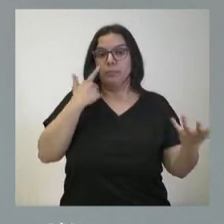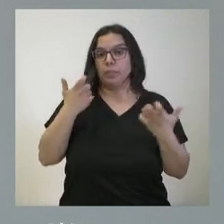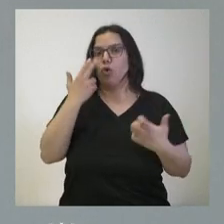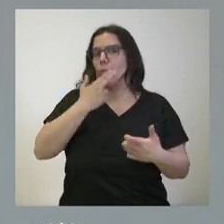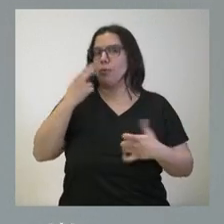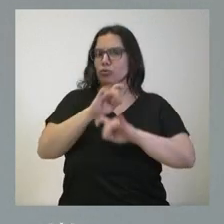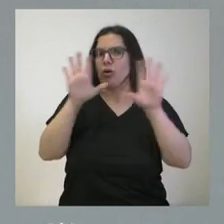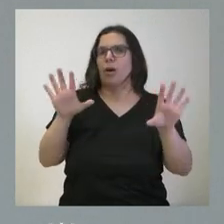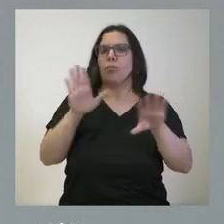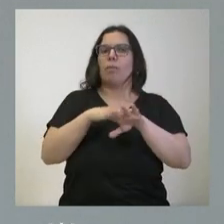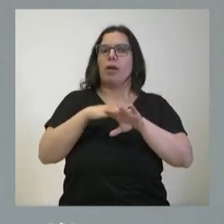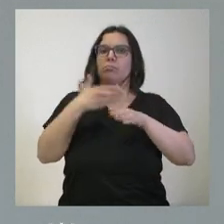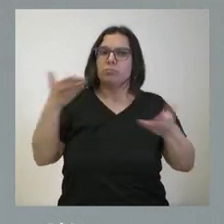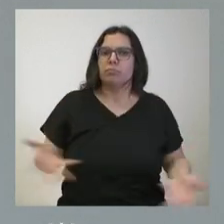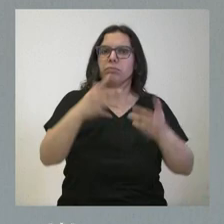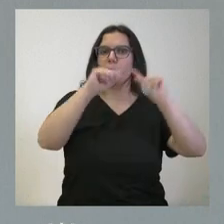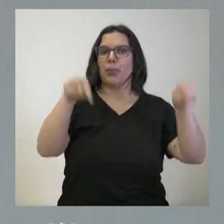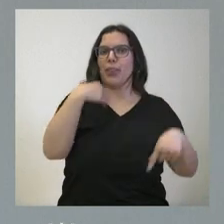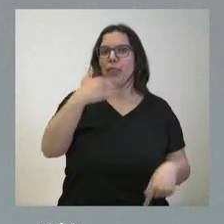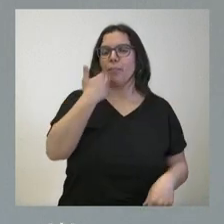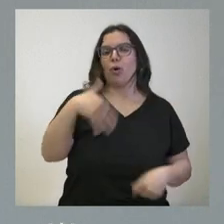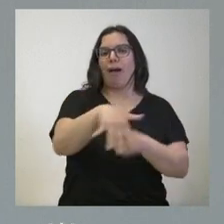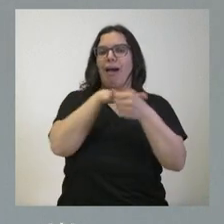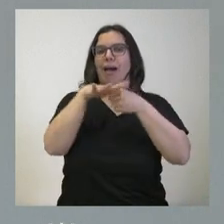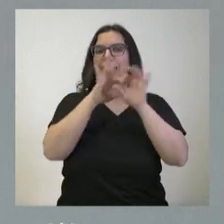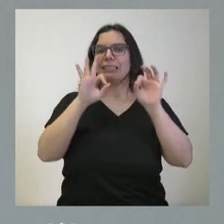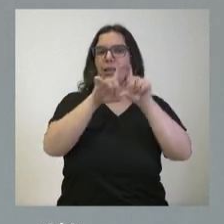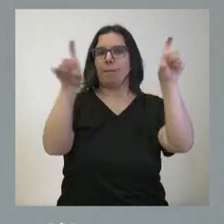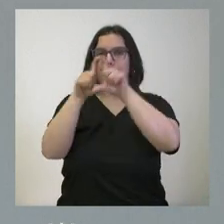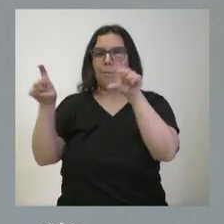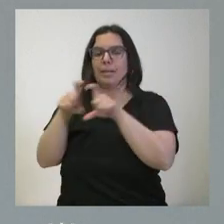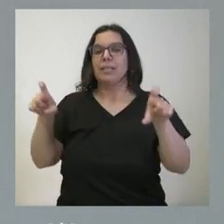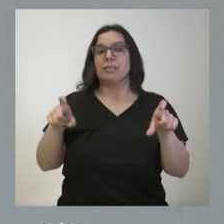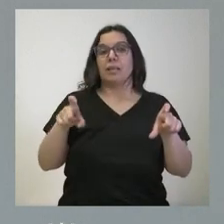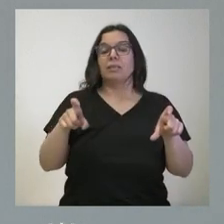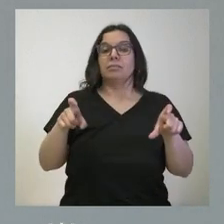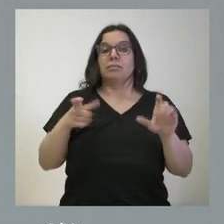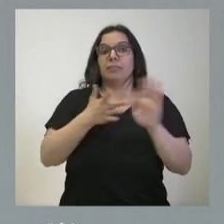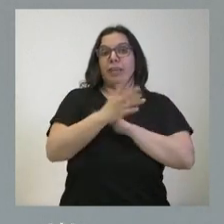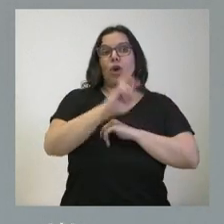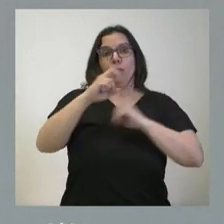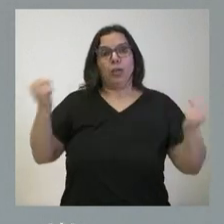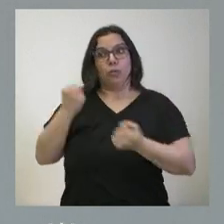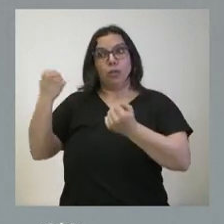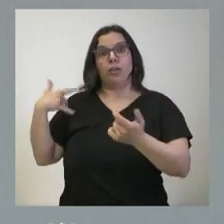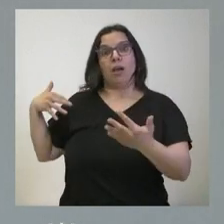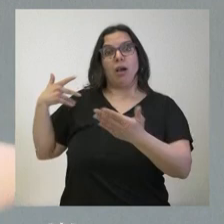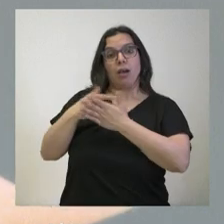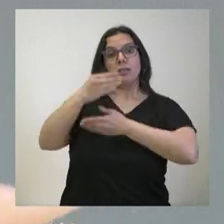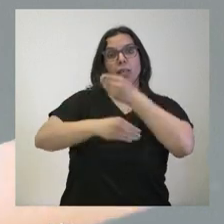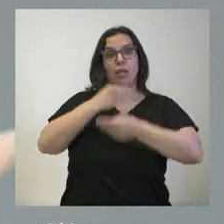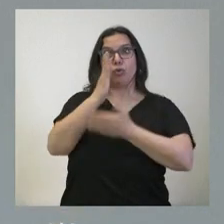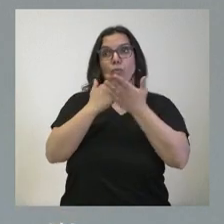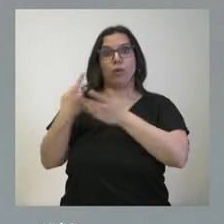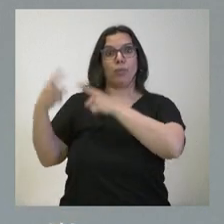claro también con la provincia de Zamora y con ese área empresarial, que se une, como les decimos, a otras actuaciones que se han realizado por el conjunto de la